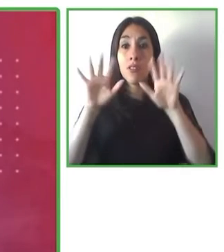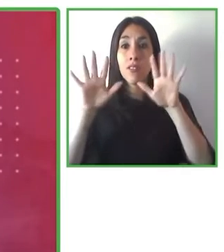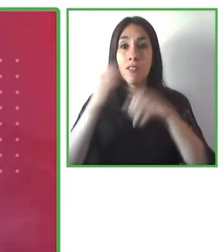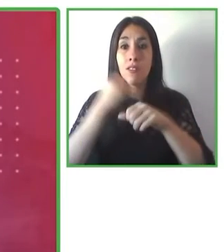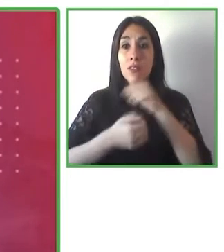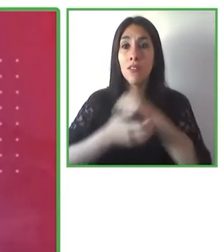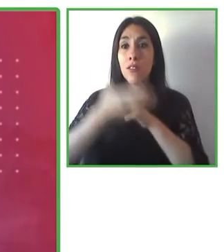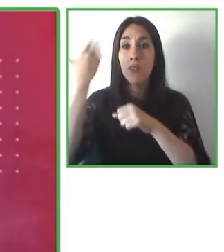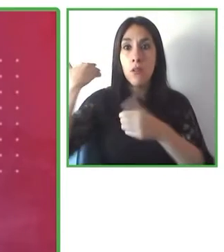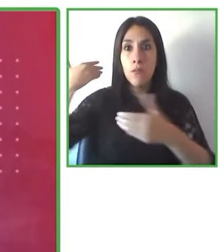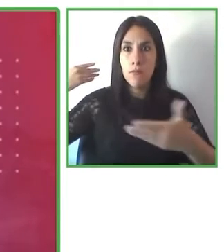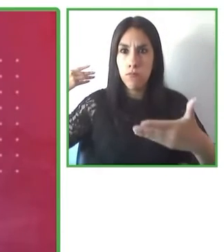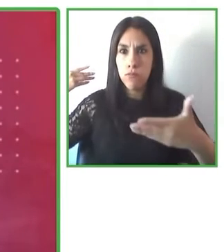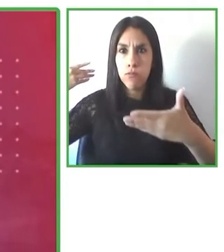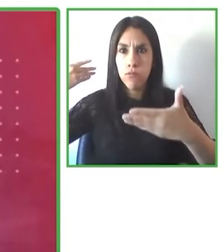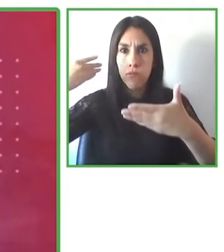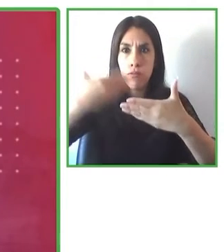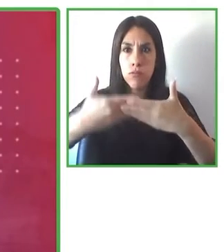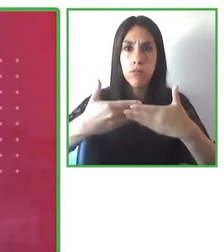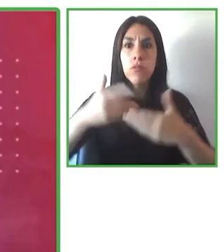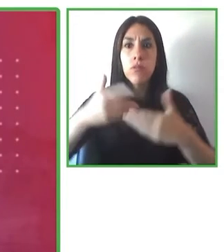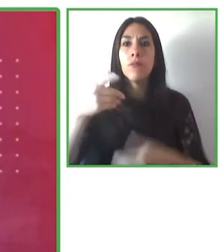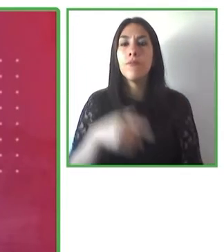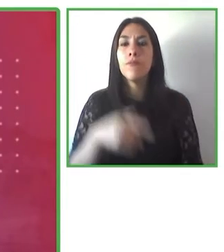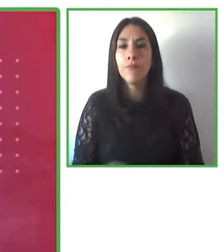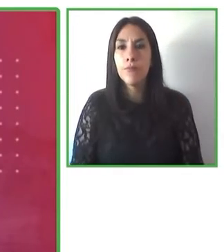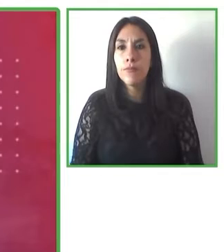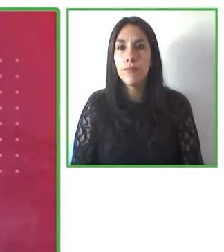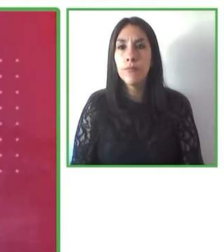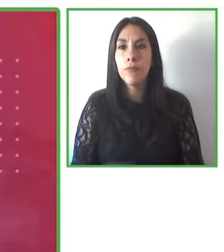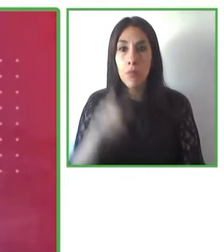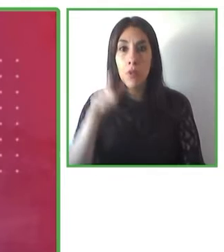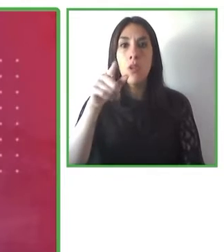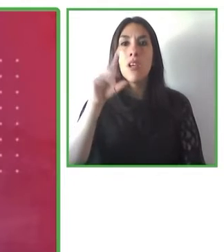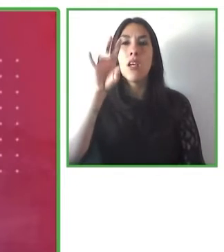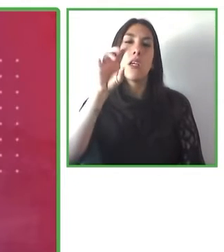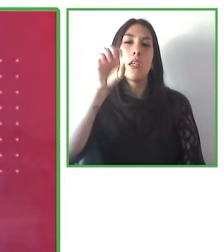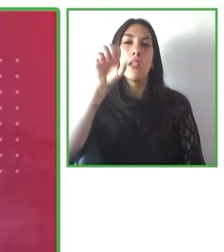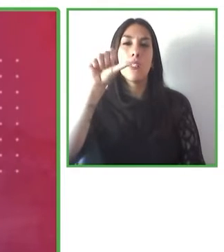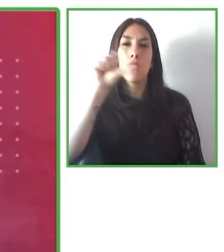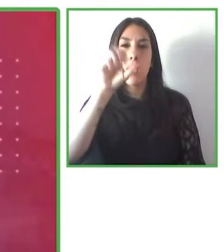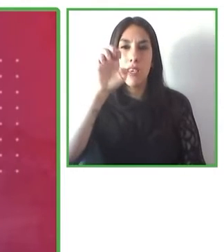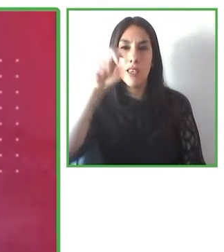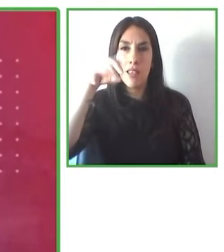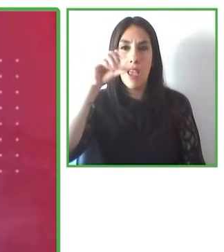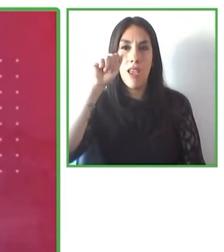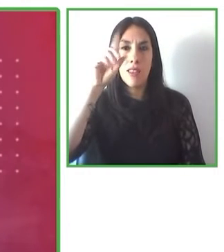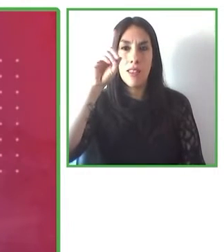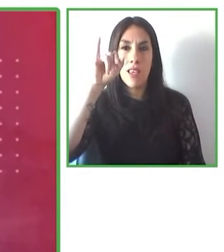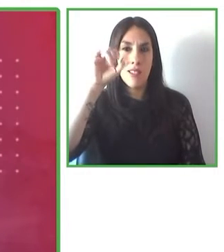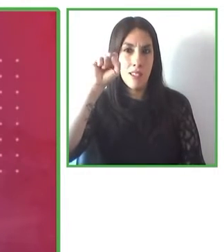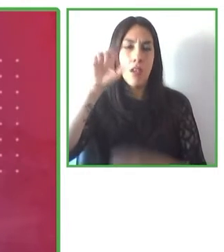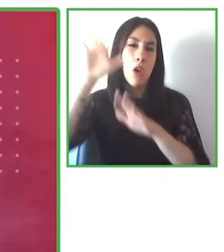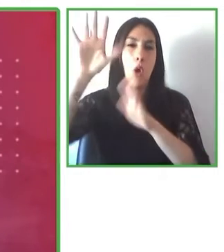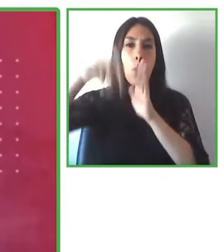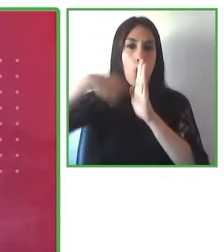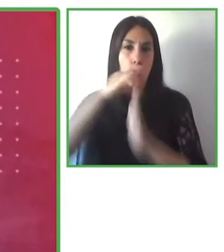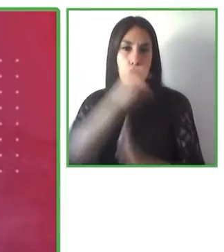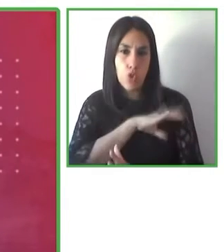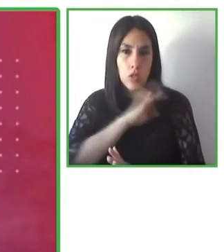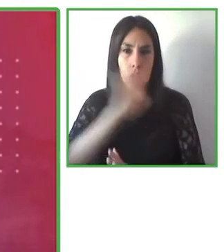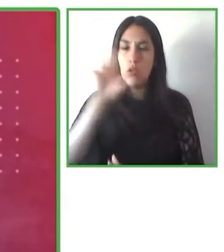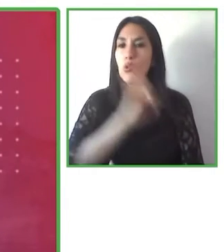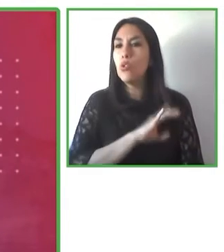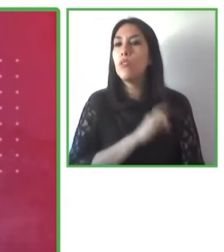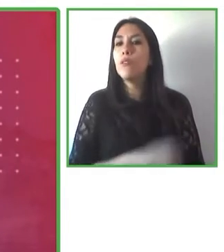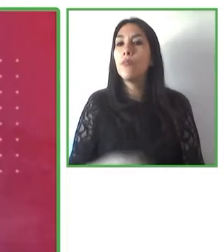del CENADIS, que es el Servicio Nacional de la Discapacidad de Chile. Así que adelante, Javier, a compartir la experiencia de este trabajo